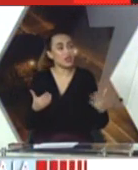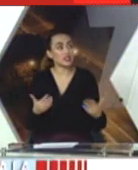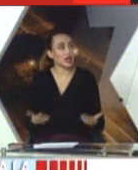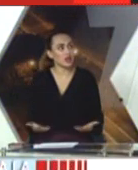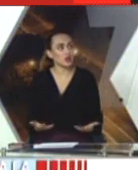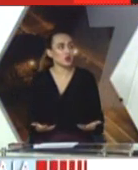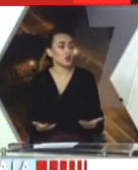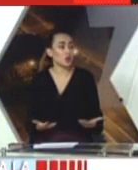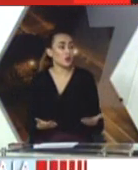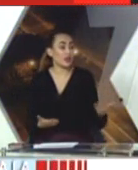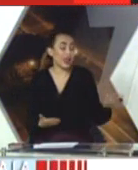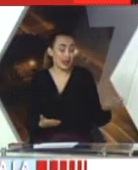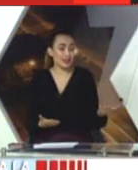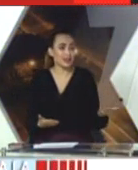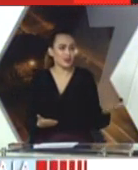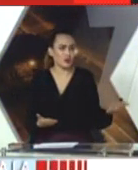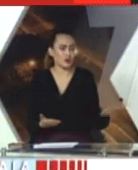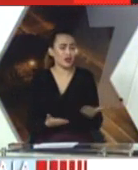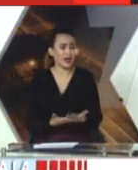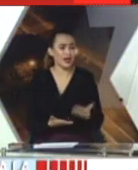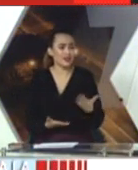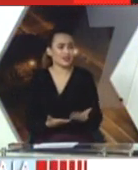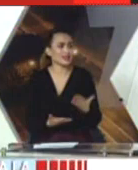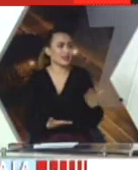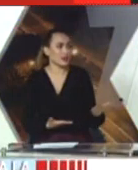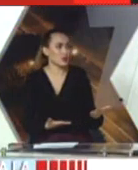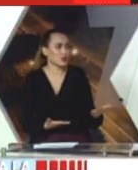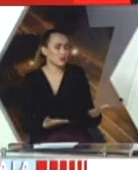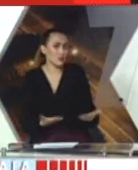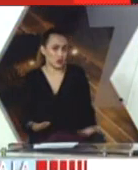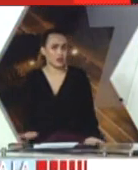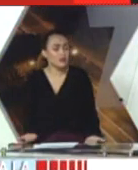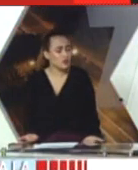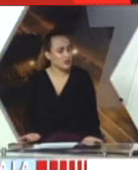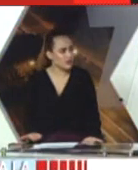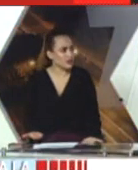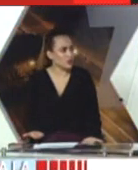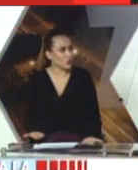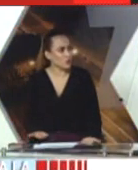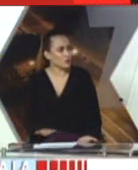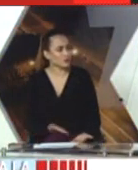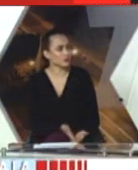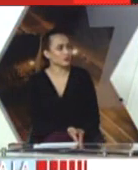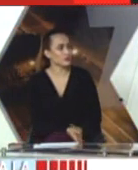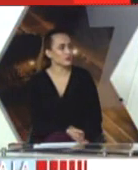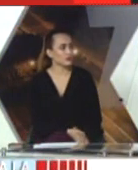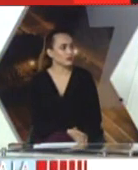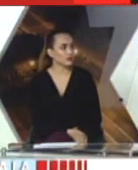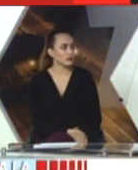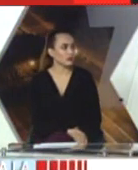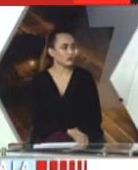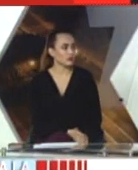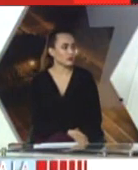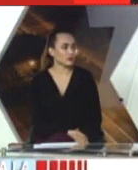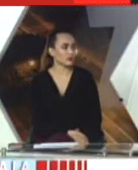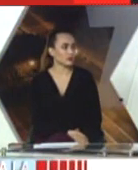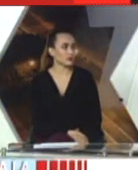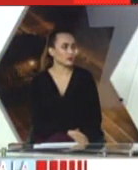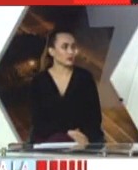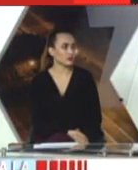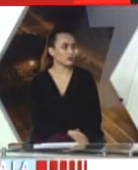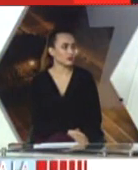no arriesgándonos, Julio, porque esa es la situación, cada vez que salimos nos estamos arriesgando. Esas palabras me parecen muy importantes, no